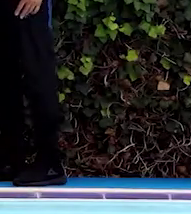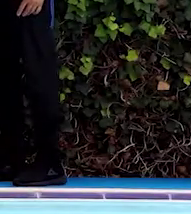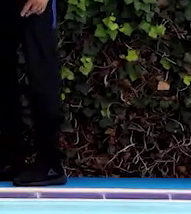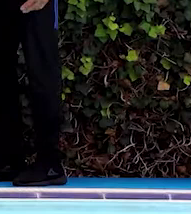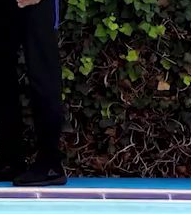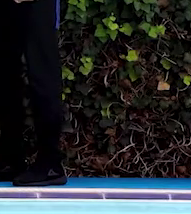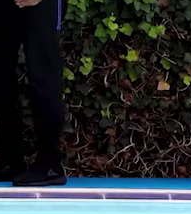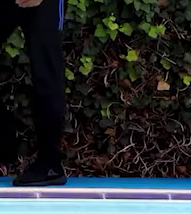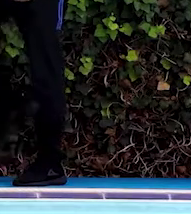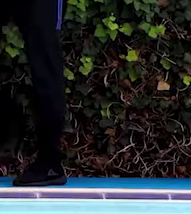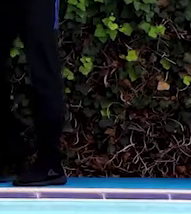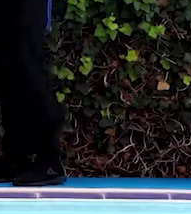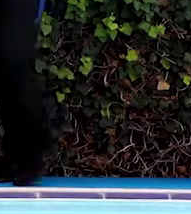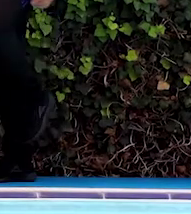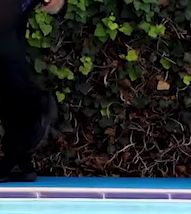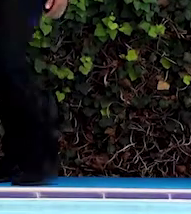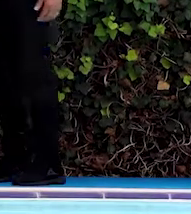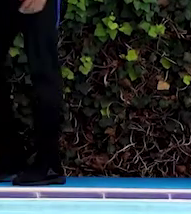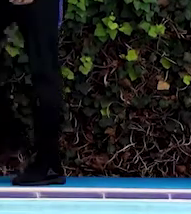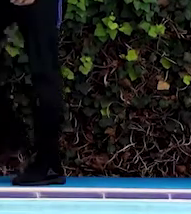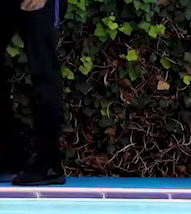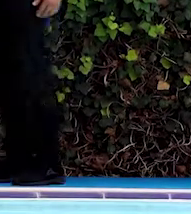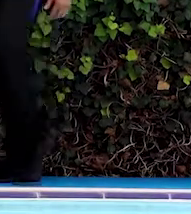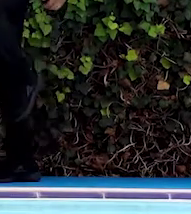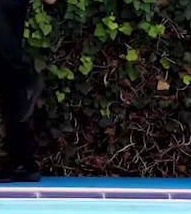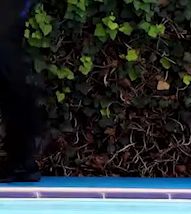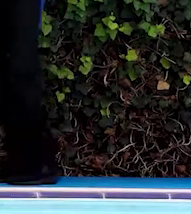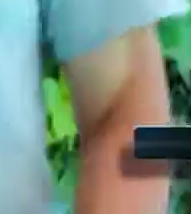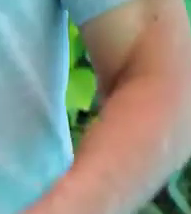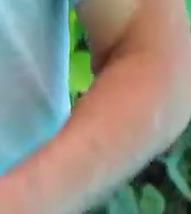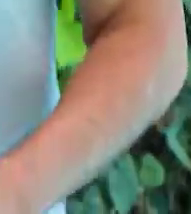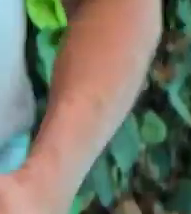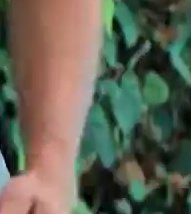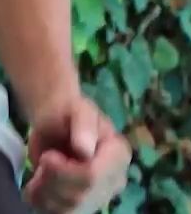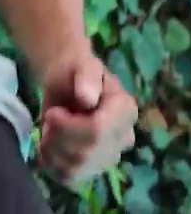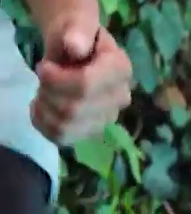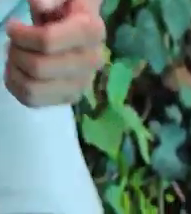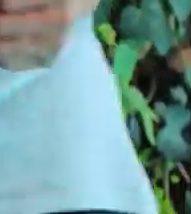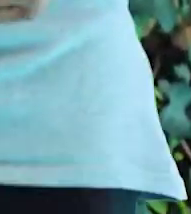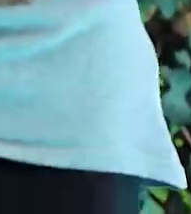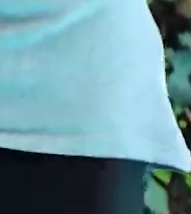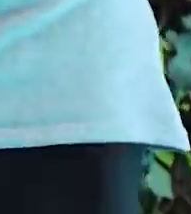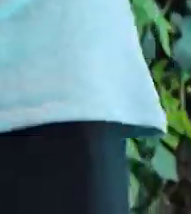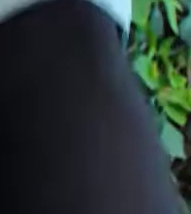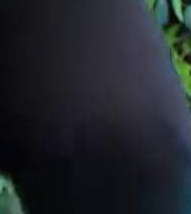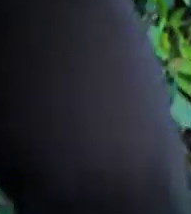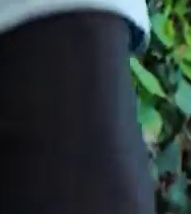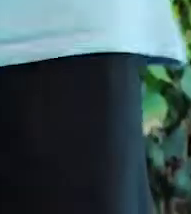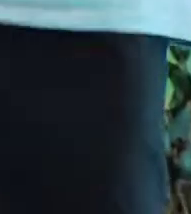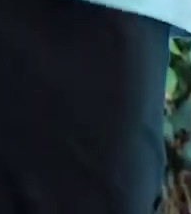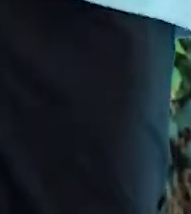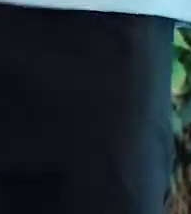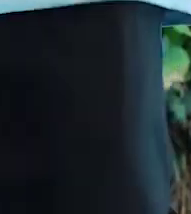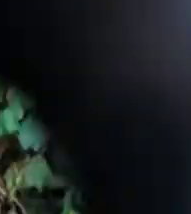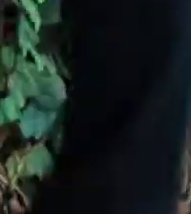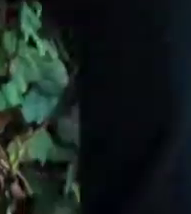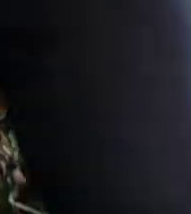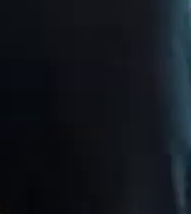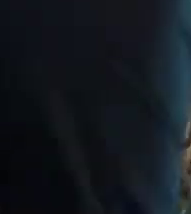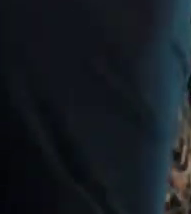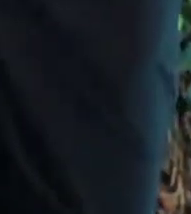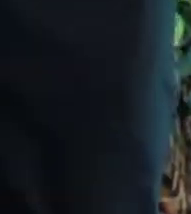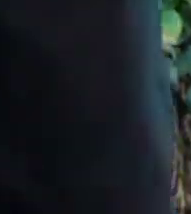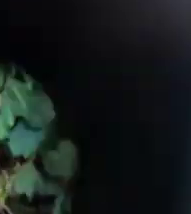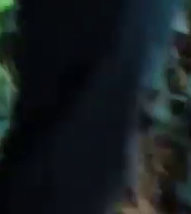marcha nada más marcada. Lo que vamos a hacer es elevar nuestras rodillas de forma alternada y